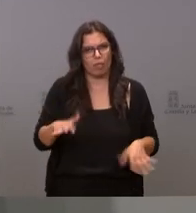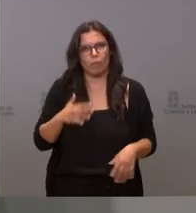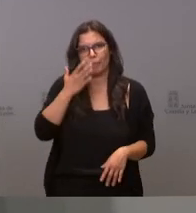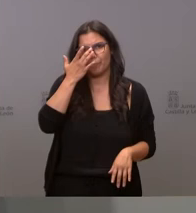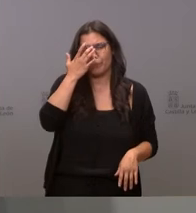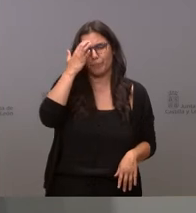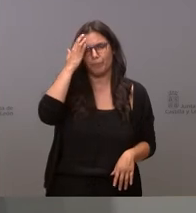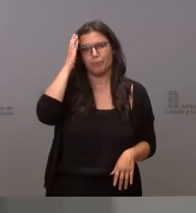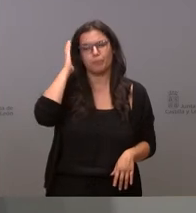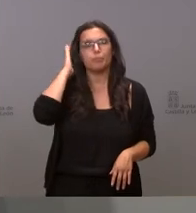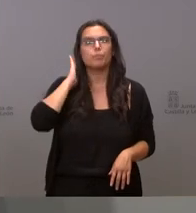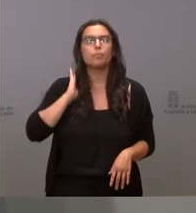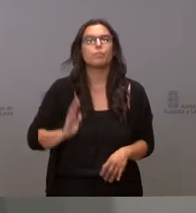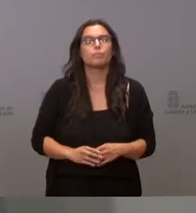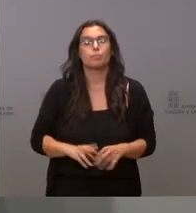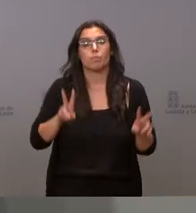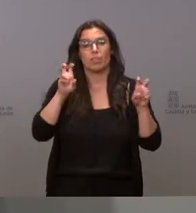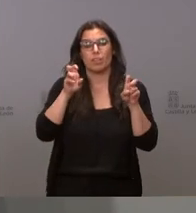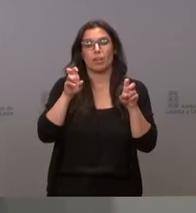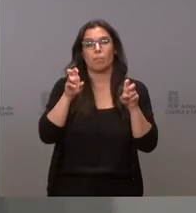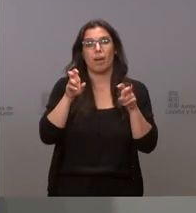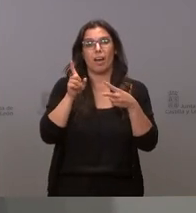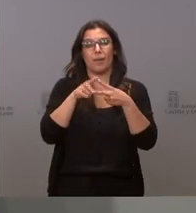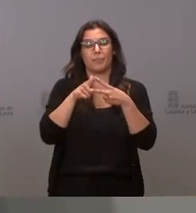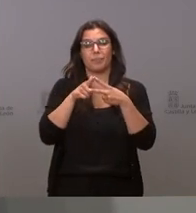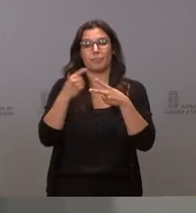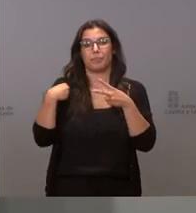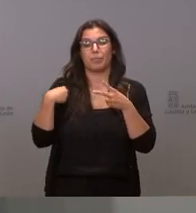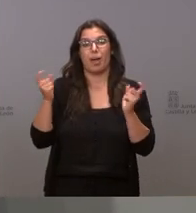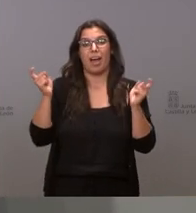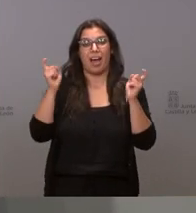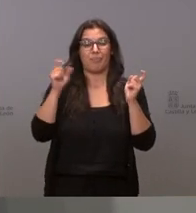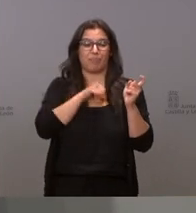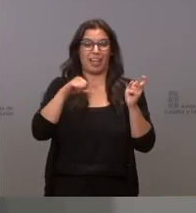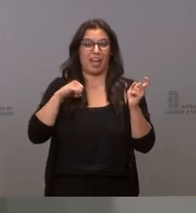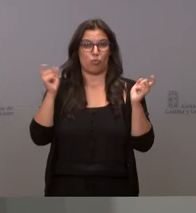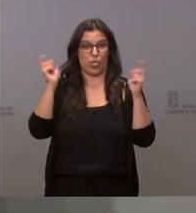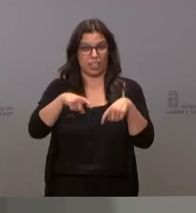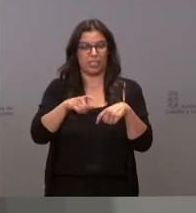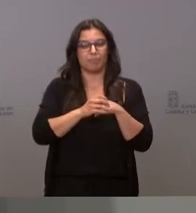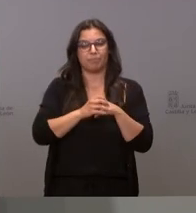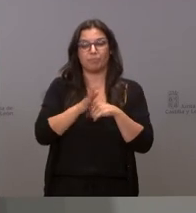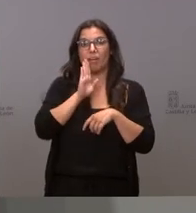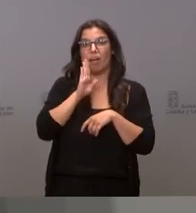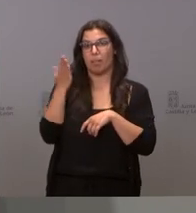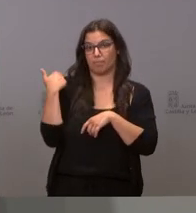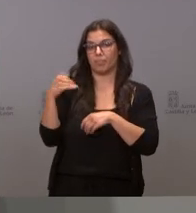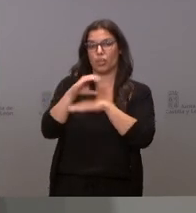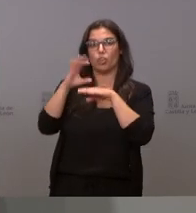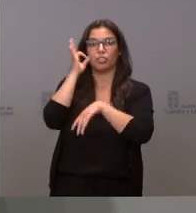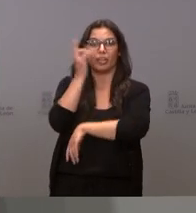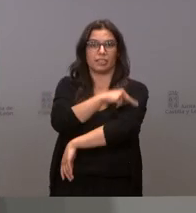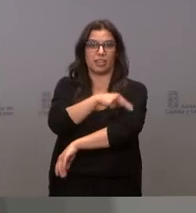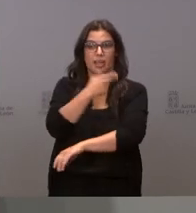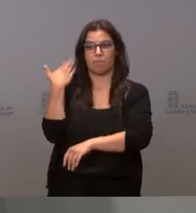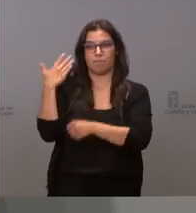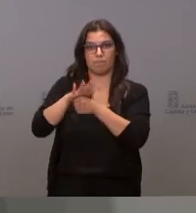respecto al asunto de las autocitas ya lo comentó la consejera el